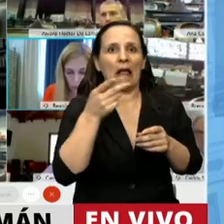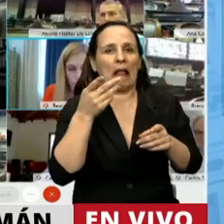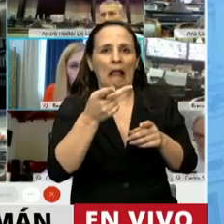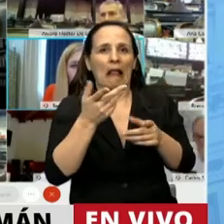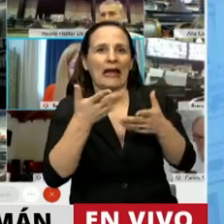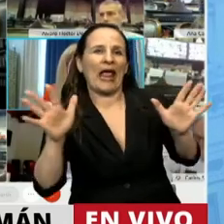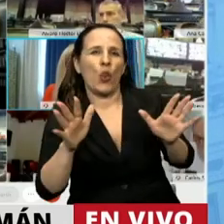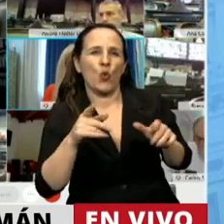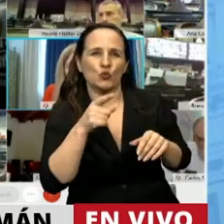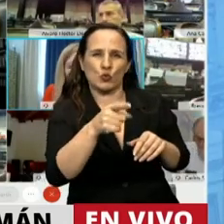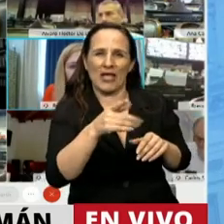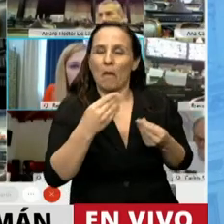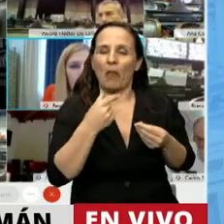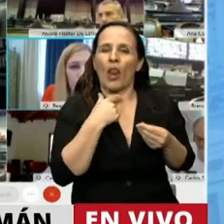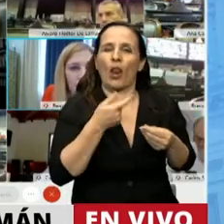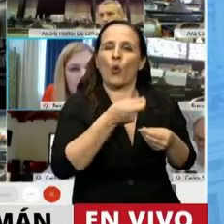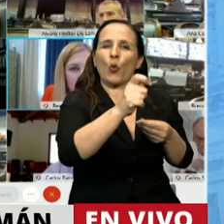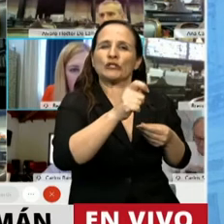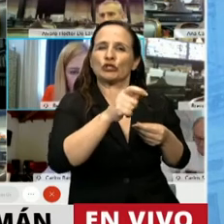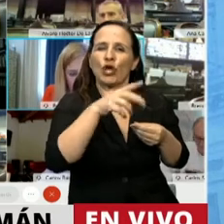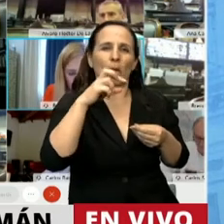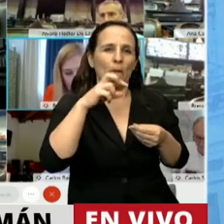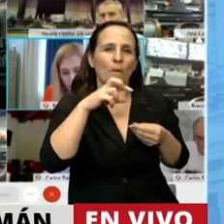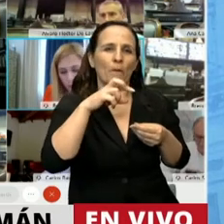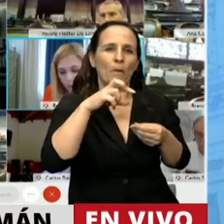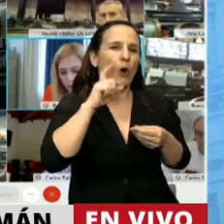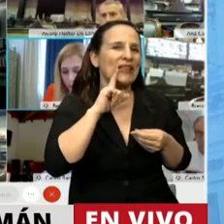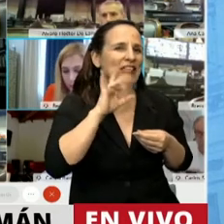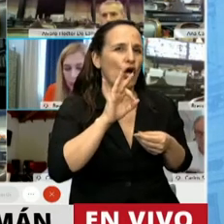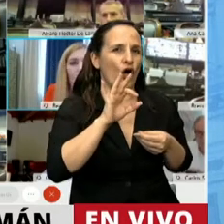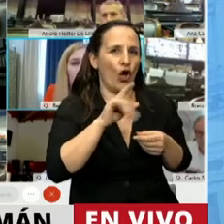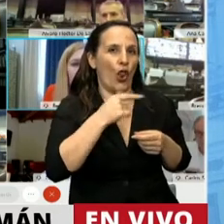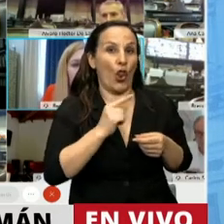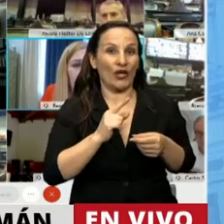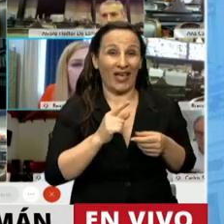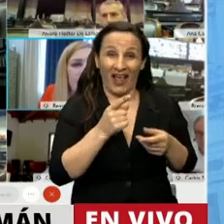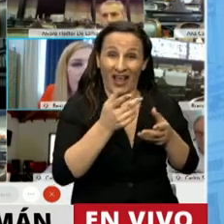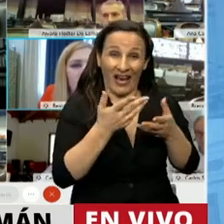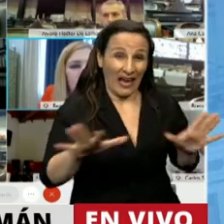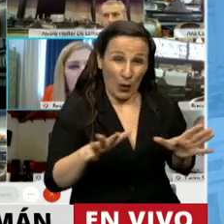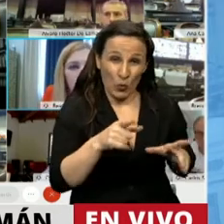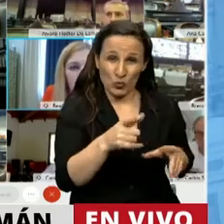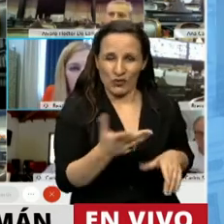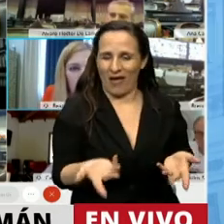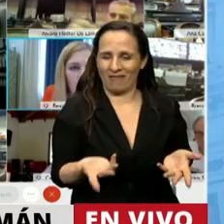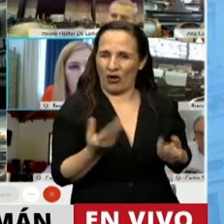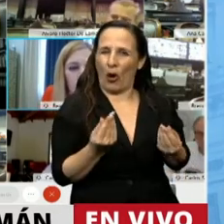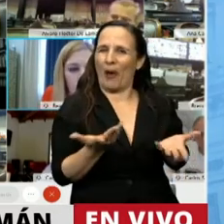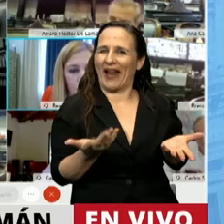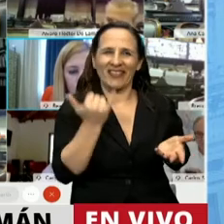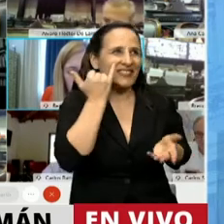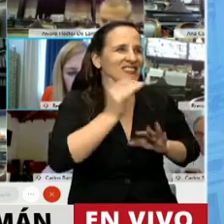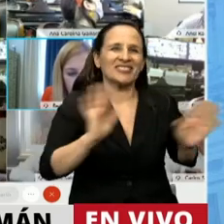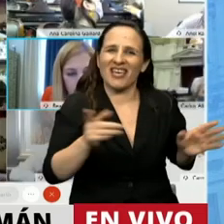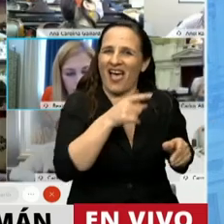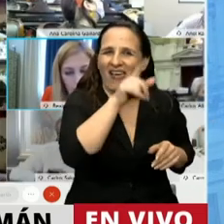Su cobarde renuncia de ninguna manera va a devolver la vida a Paola, ni el daño, ni el dolor que ha